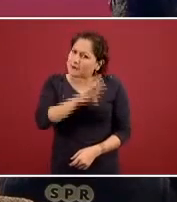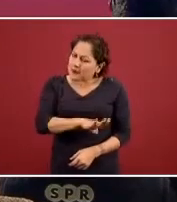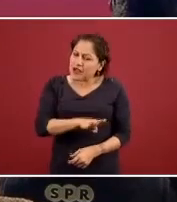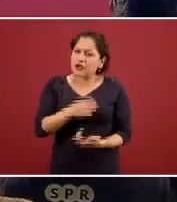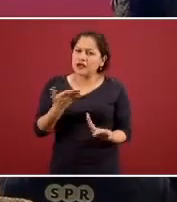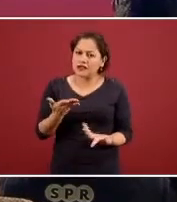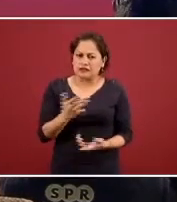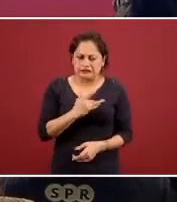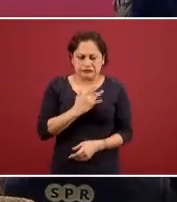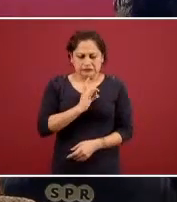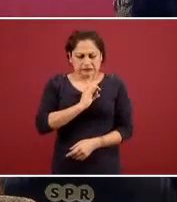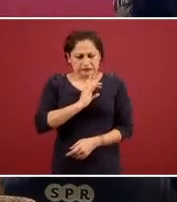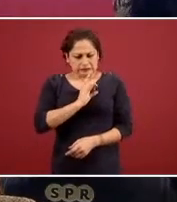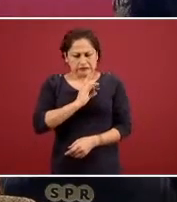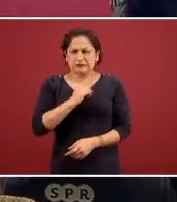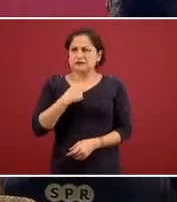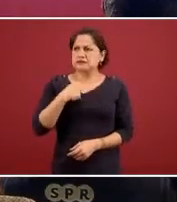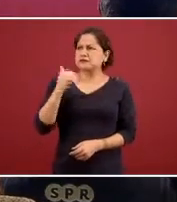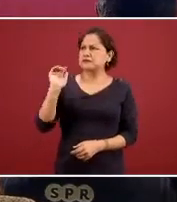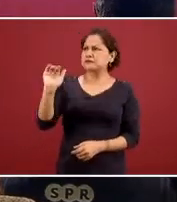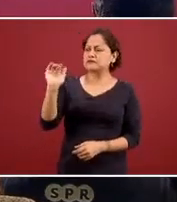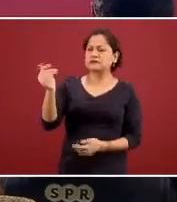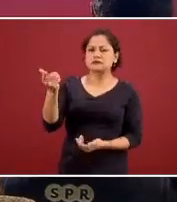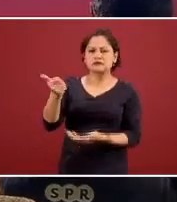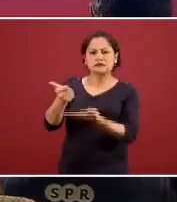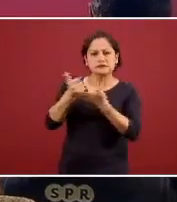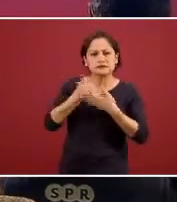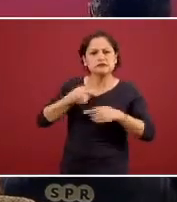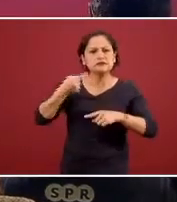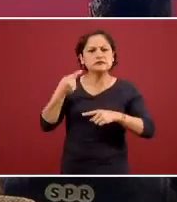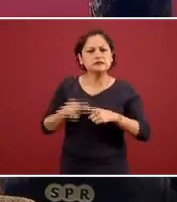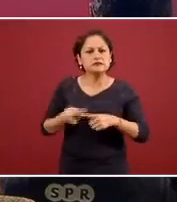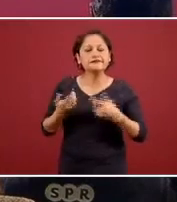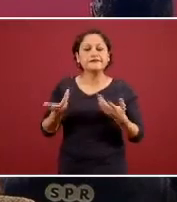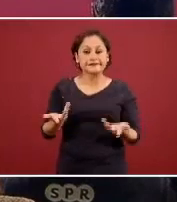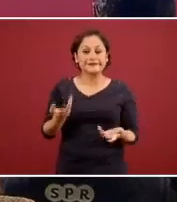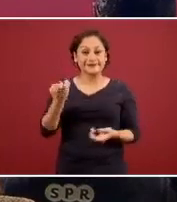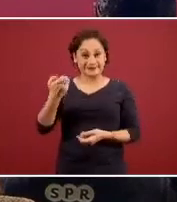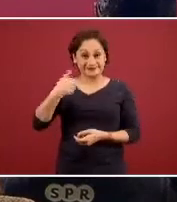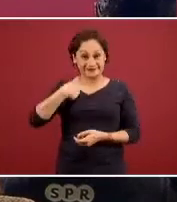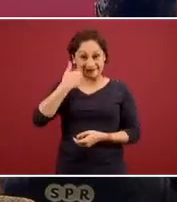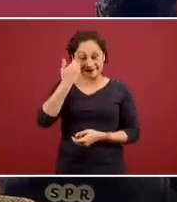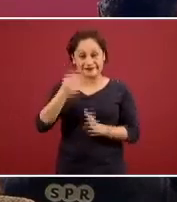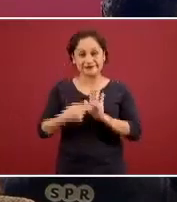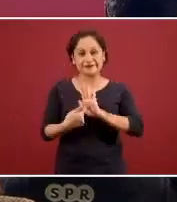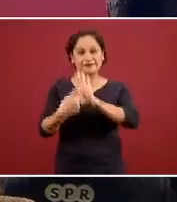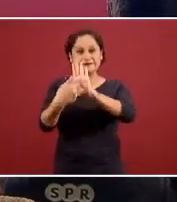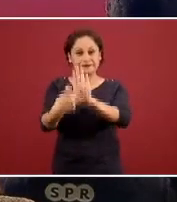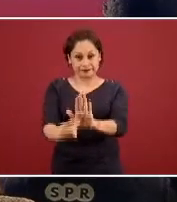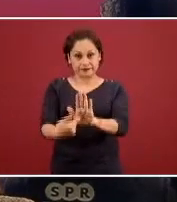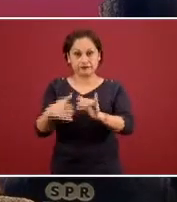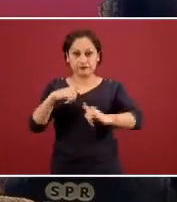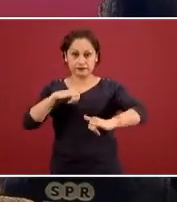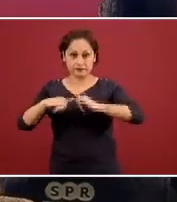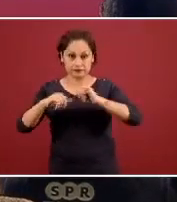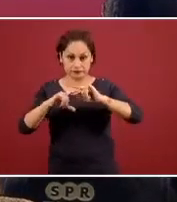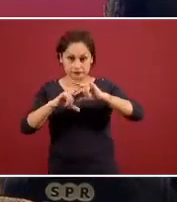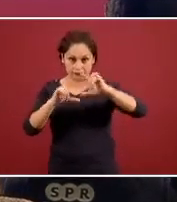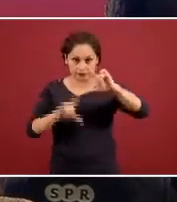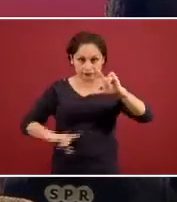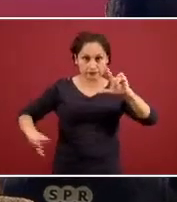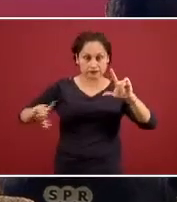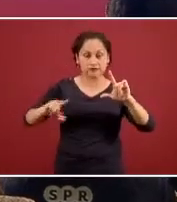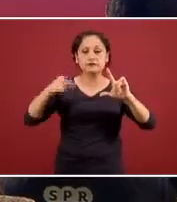miedo a dónde llamamos y lo que les quiero mostrar en este mapa es la red de servicios